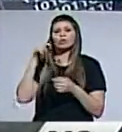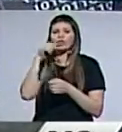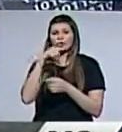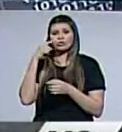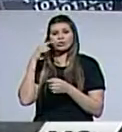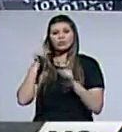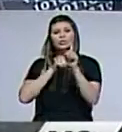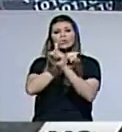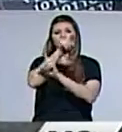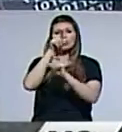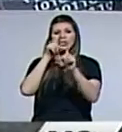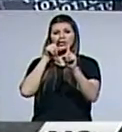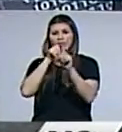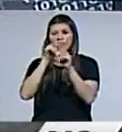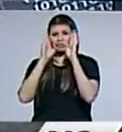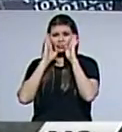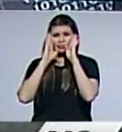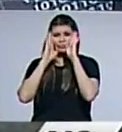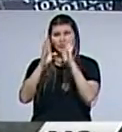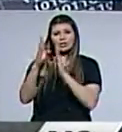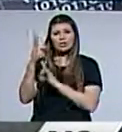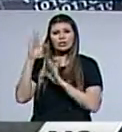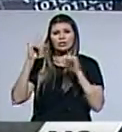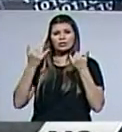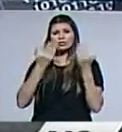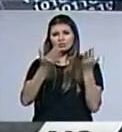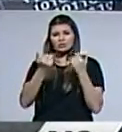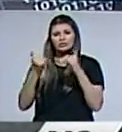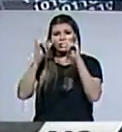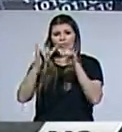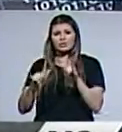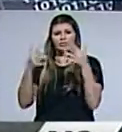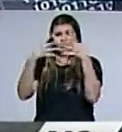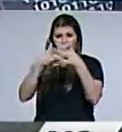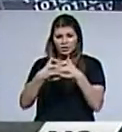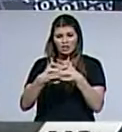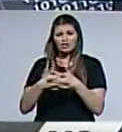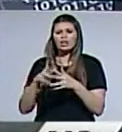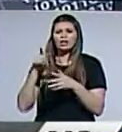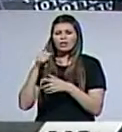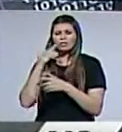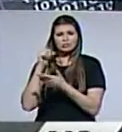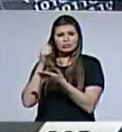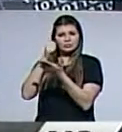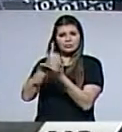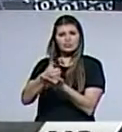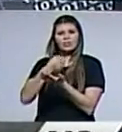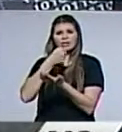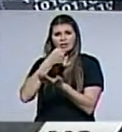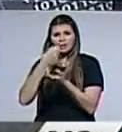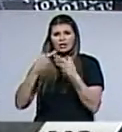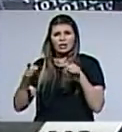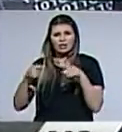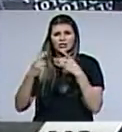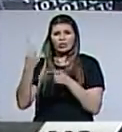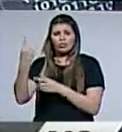objetivo del concierto era reunir a la gente fomentando paz y armonía y que el representante de McClurkin fue